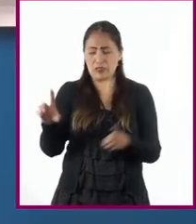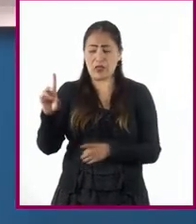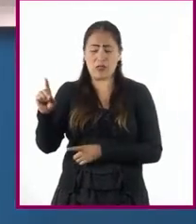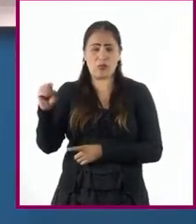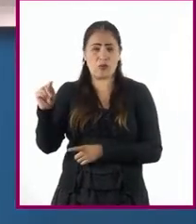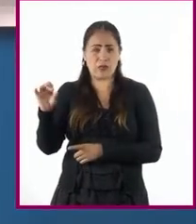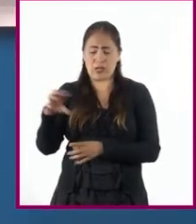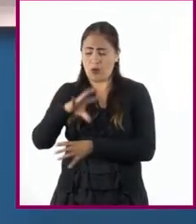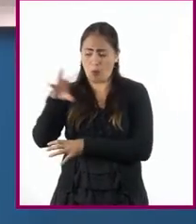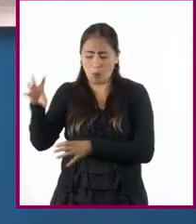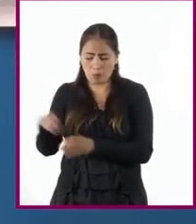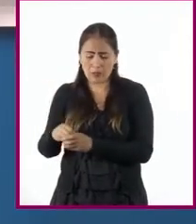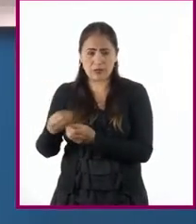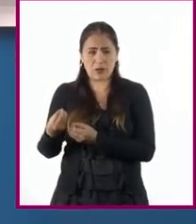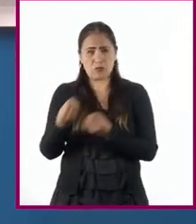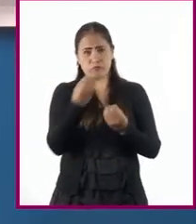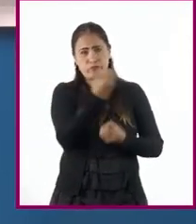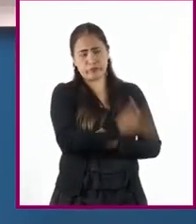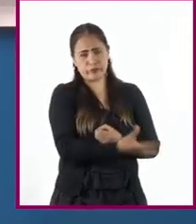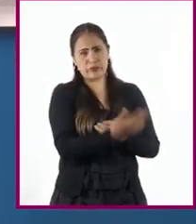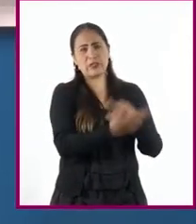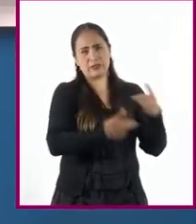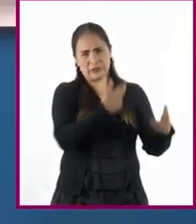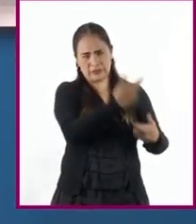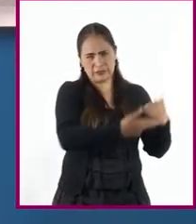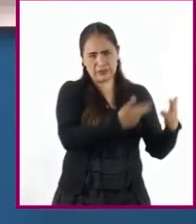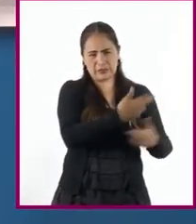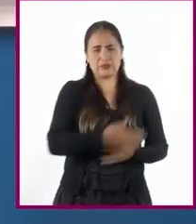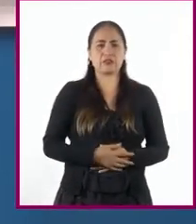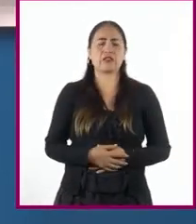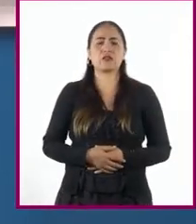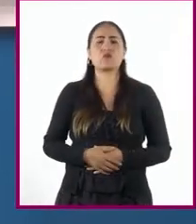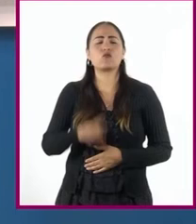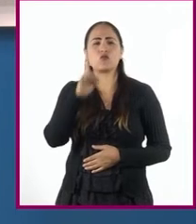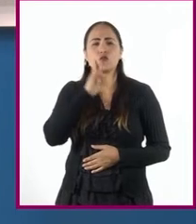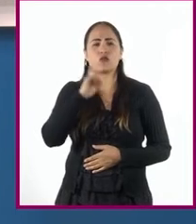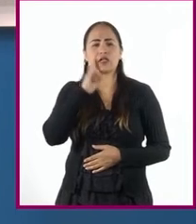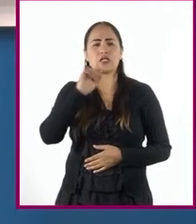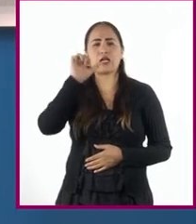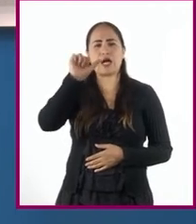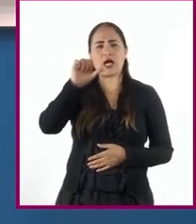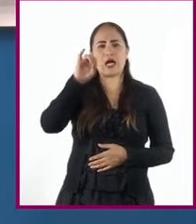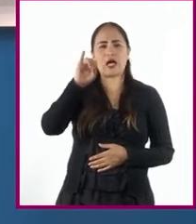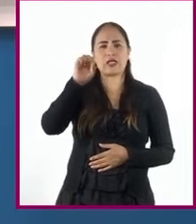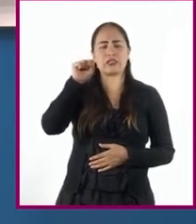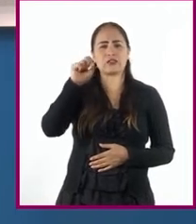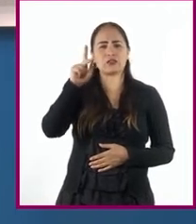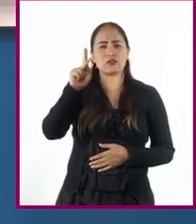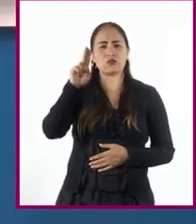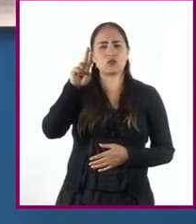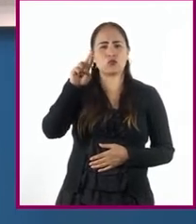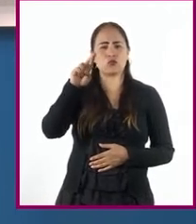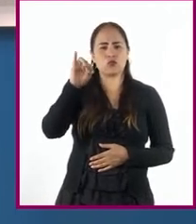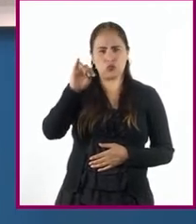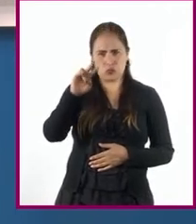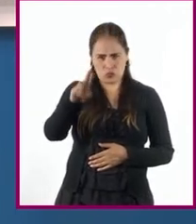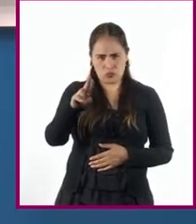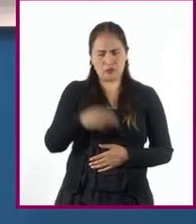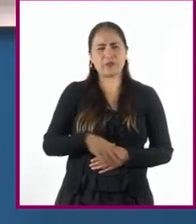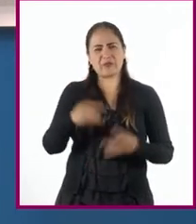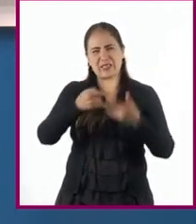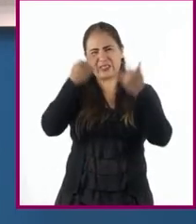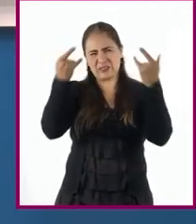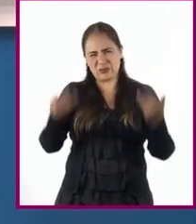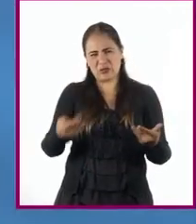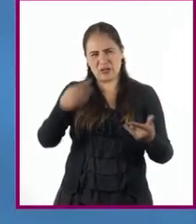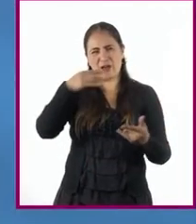La doctora Pilar Gonzalvo Aispuru, especialista en historia de la educación en México y en historia de la familia